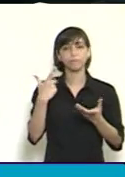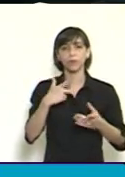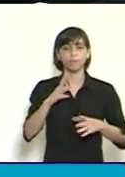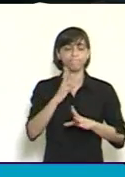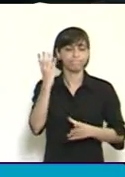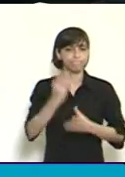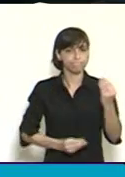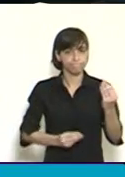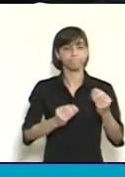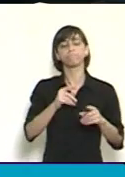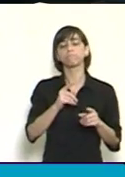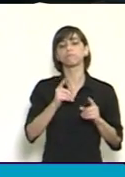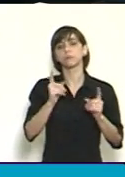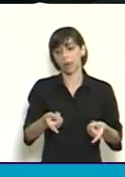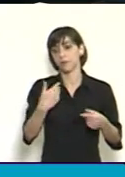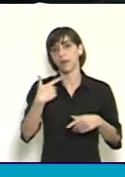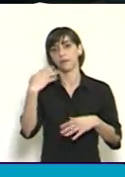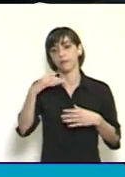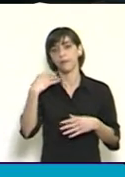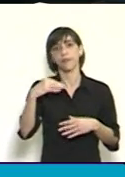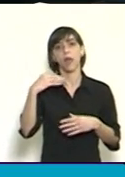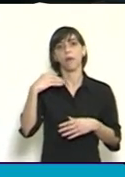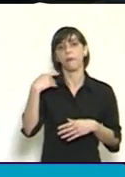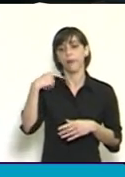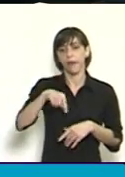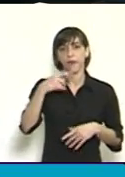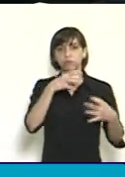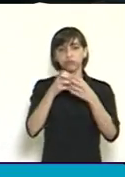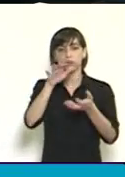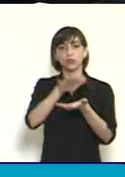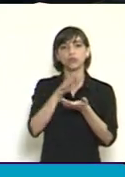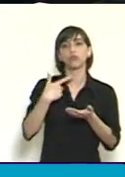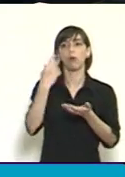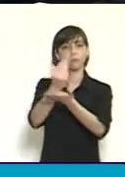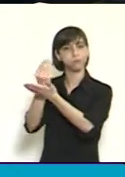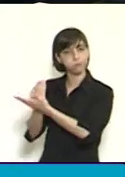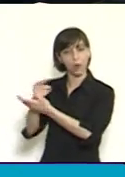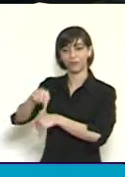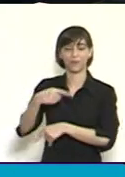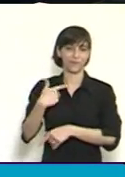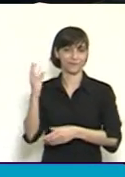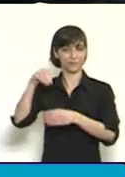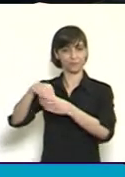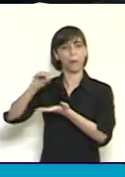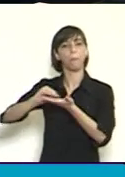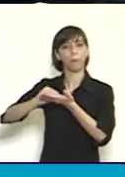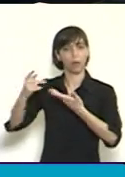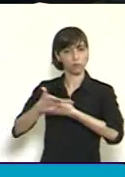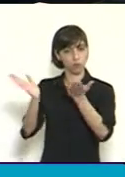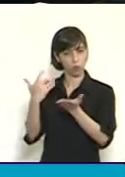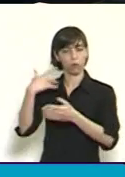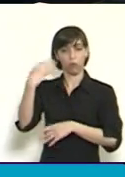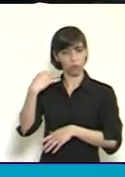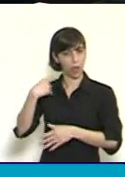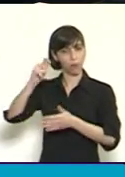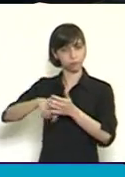a planta porque el 80% aproximadamente de los empleados del RENAR no pertenecían al Estado. Donde este ente, que era el ente que